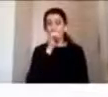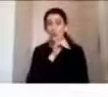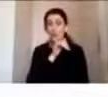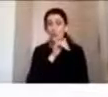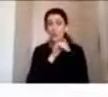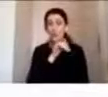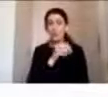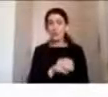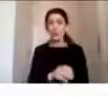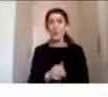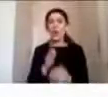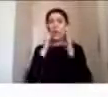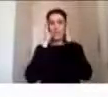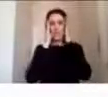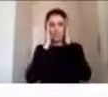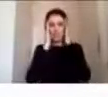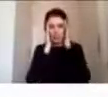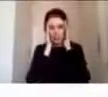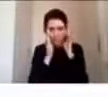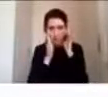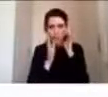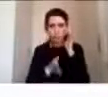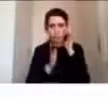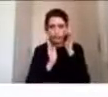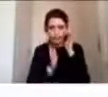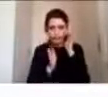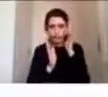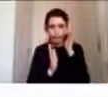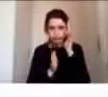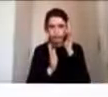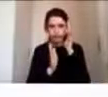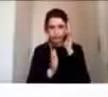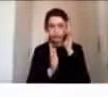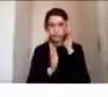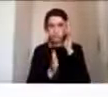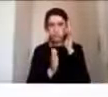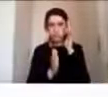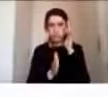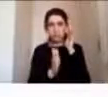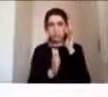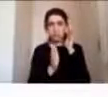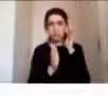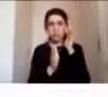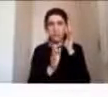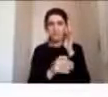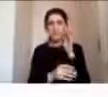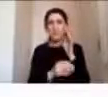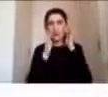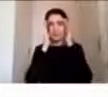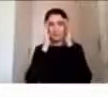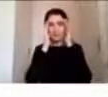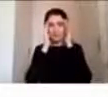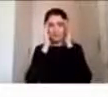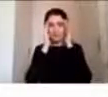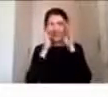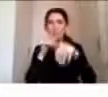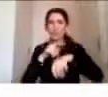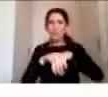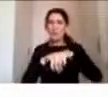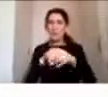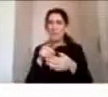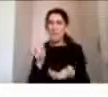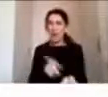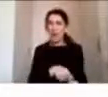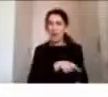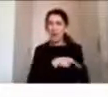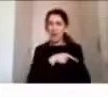sostenimiento atencional que hace referencia a la capacidad para mantener el foco de atención por un tiempo prolongado en